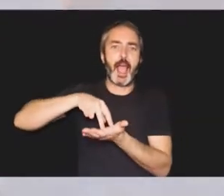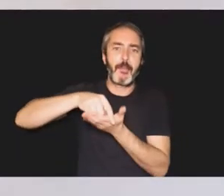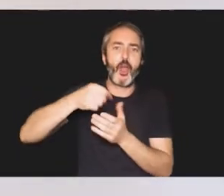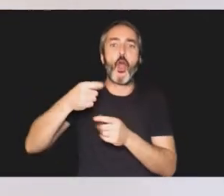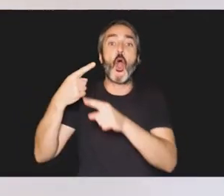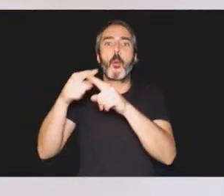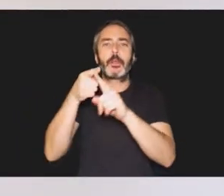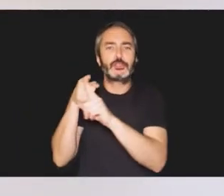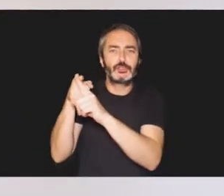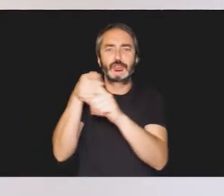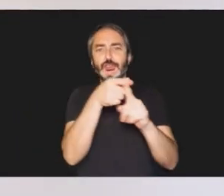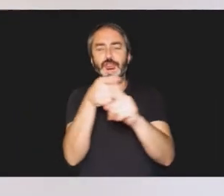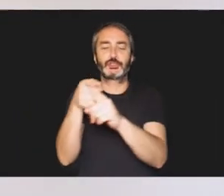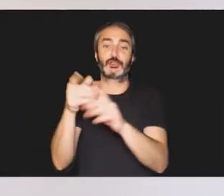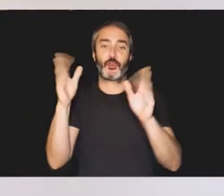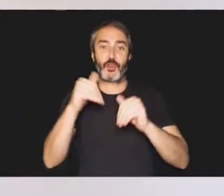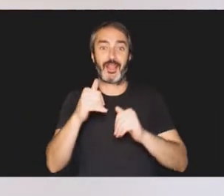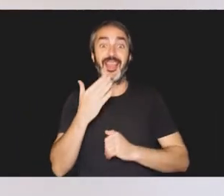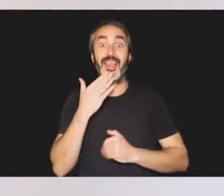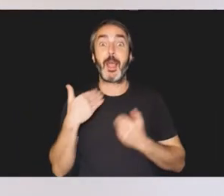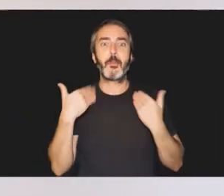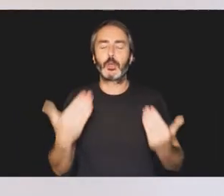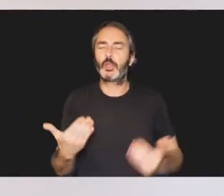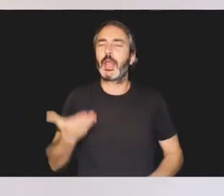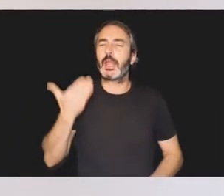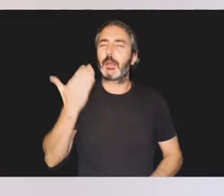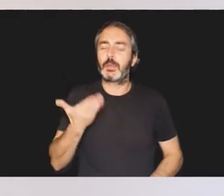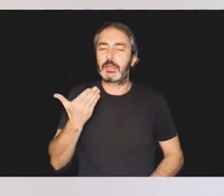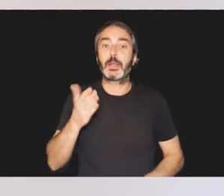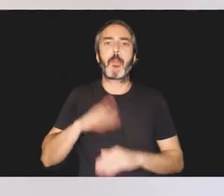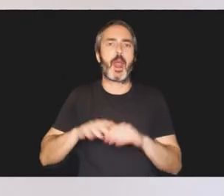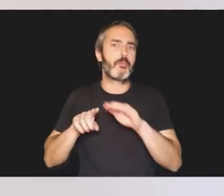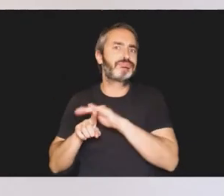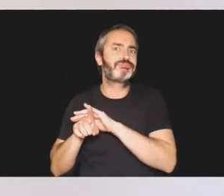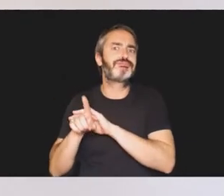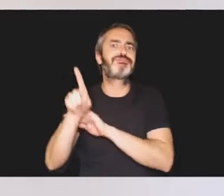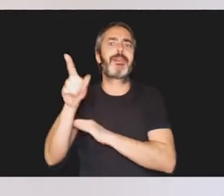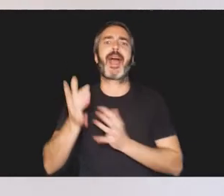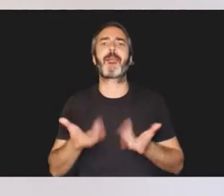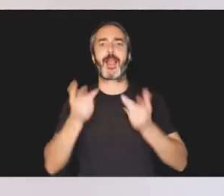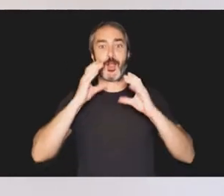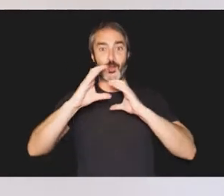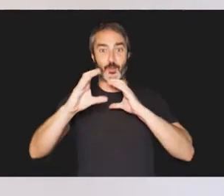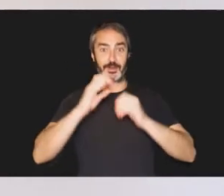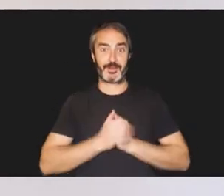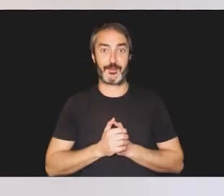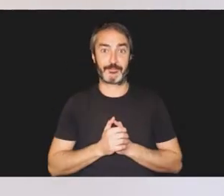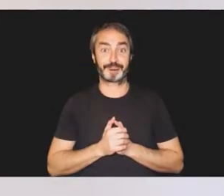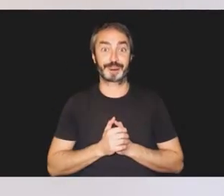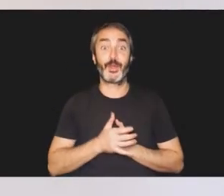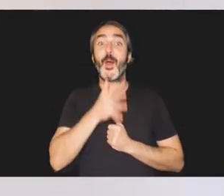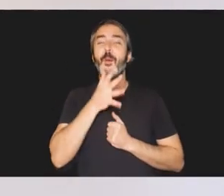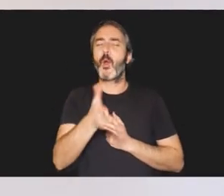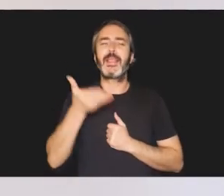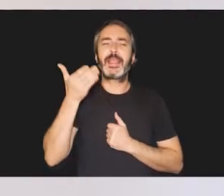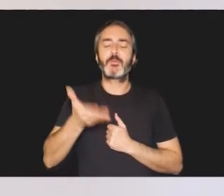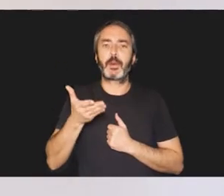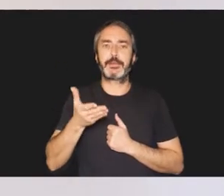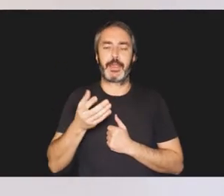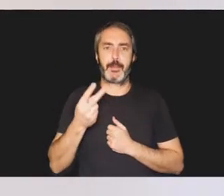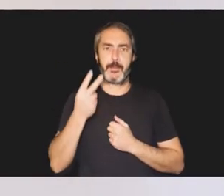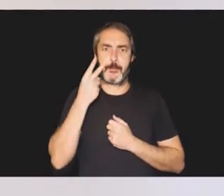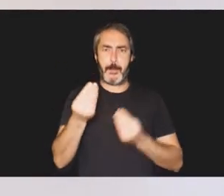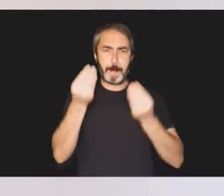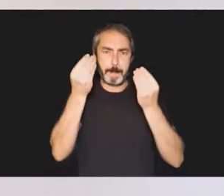o perseguir objetos. Los primeros años de vida son una etapa clave en el desarrollo de las habilidades comunicativas. Por eso es tan importante estar